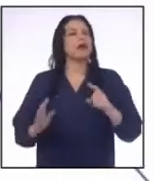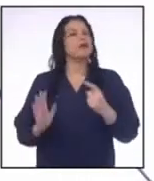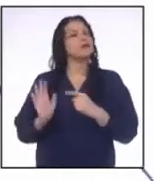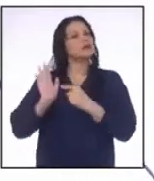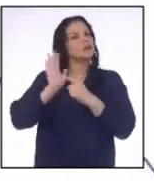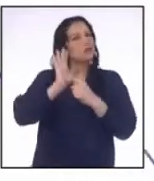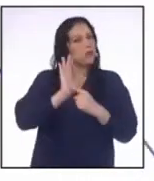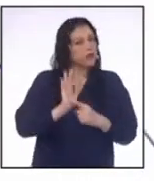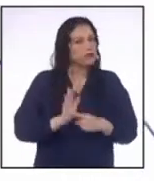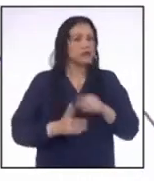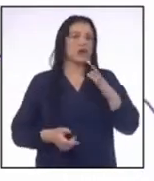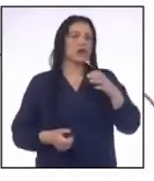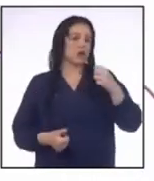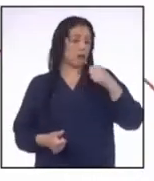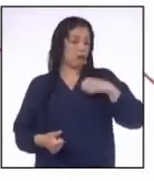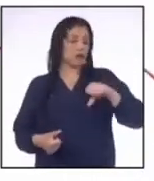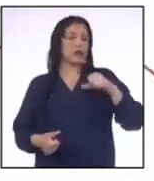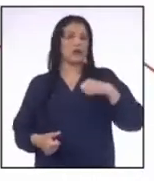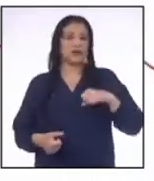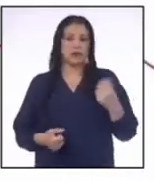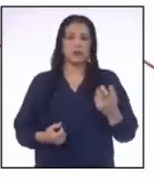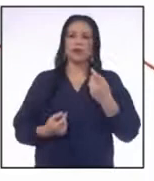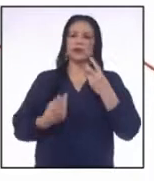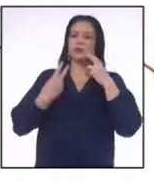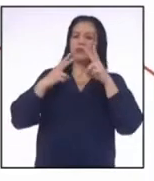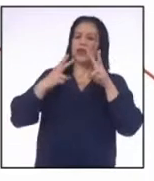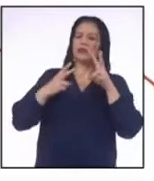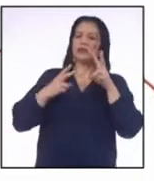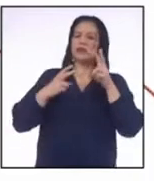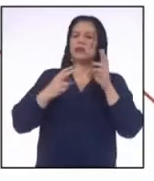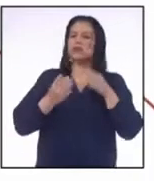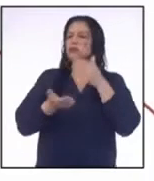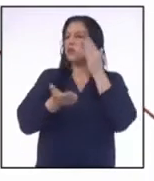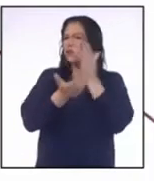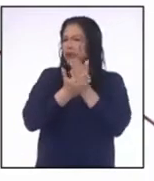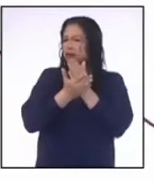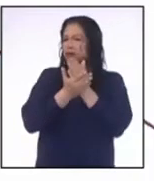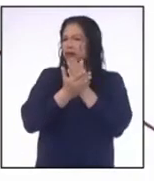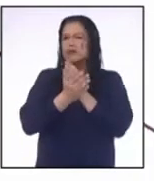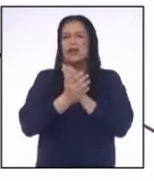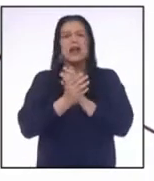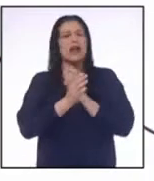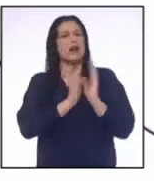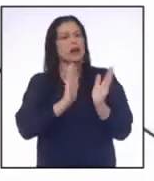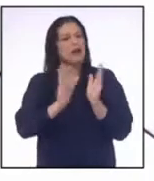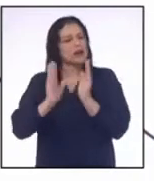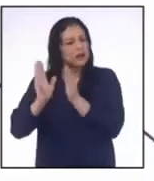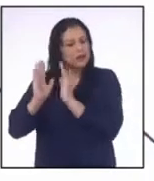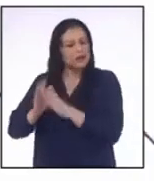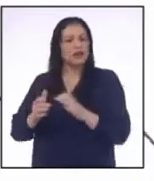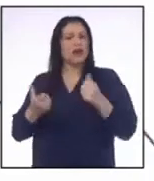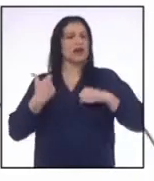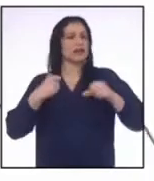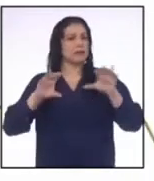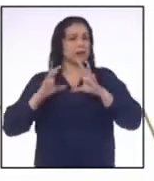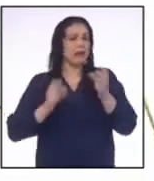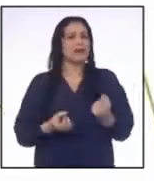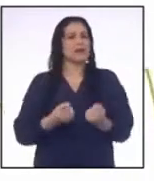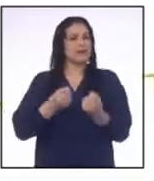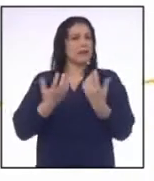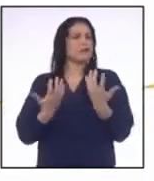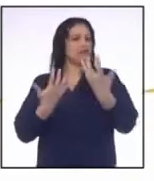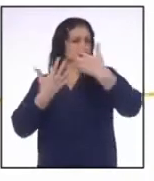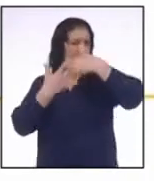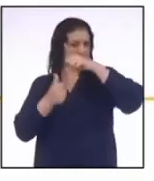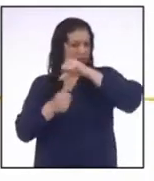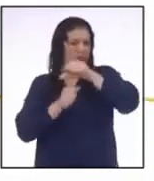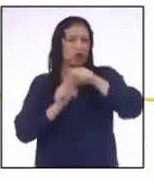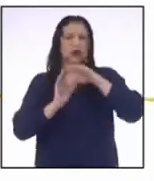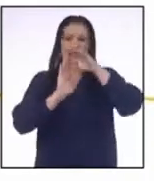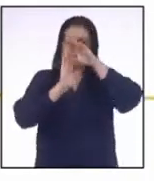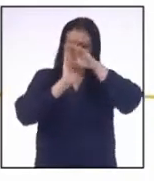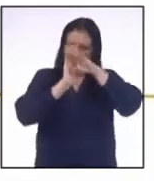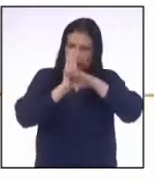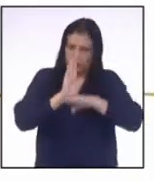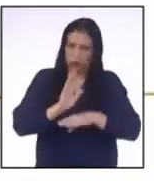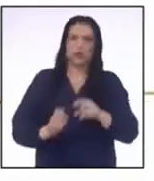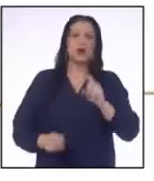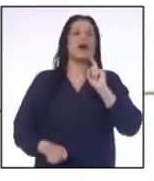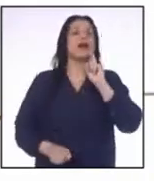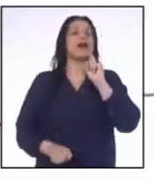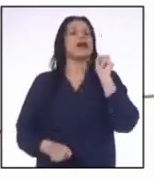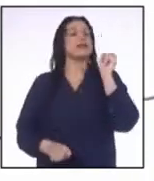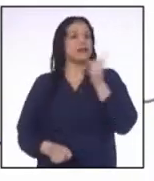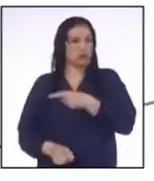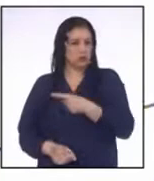nos indica que los municipios, viendo la situación del conflicto, organizaron actividades de integración Lo que disminuyó en la cantidad de